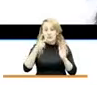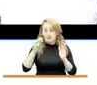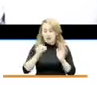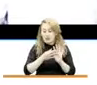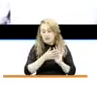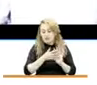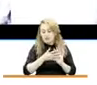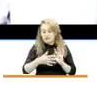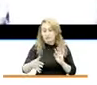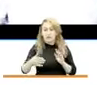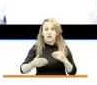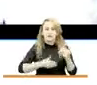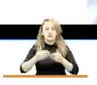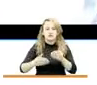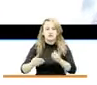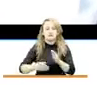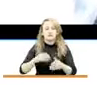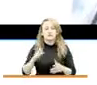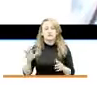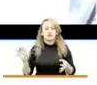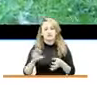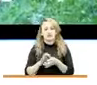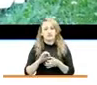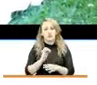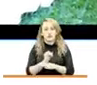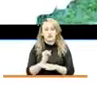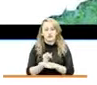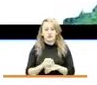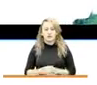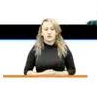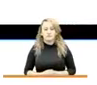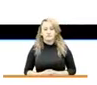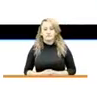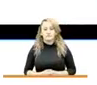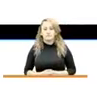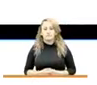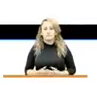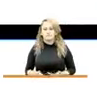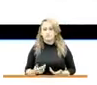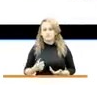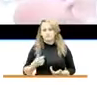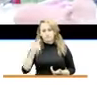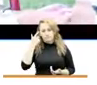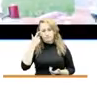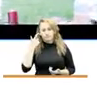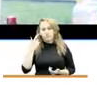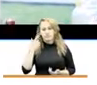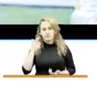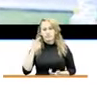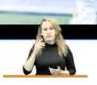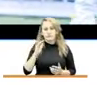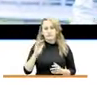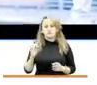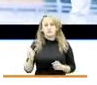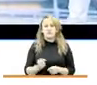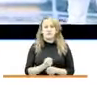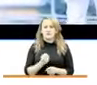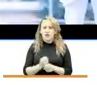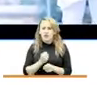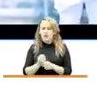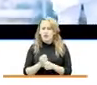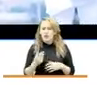en el proceso de articulación institucional que supone el trabajo con el